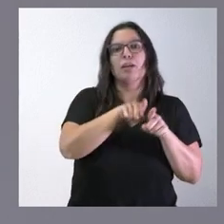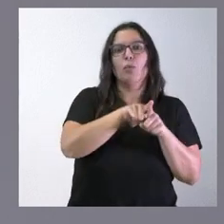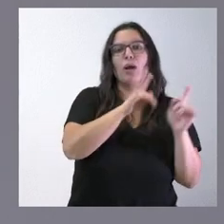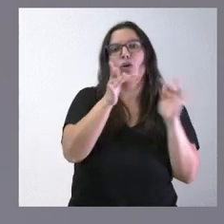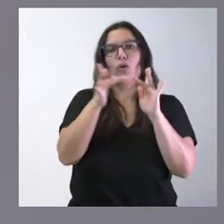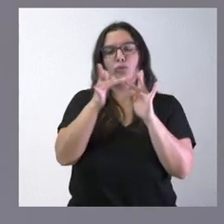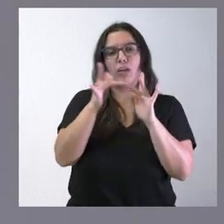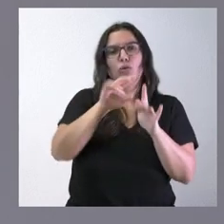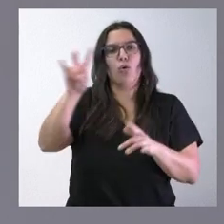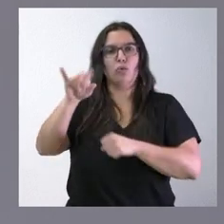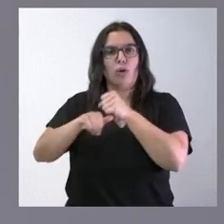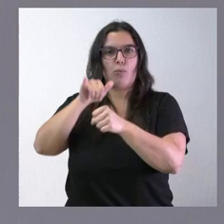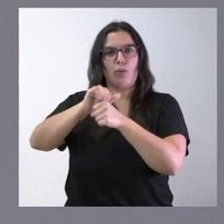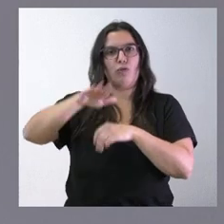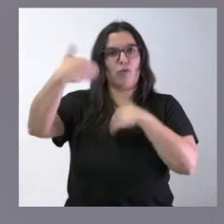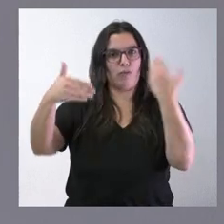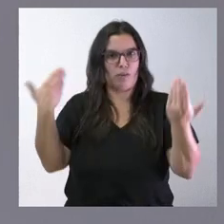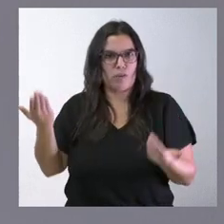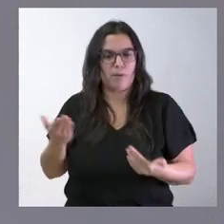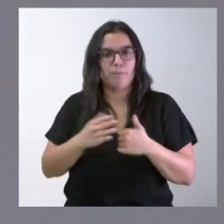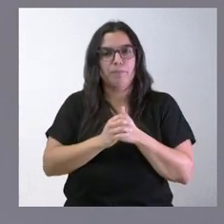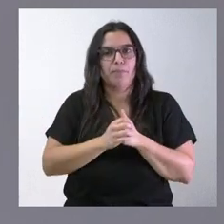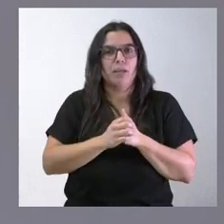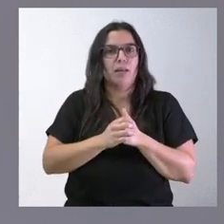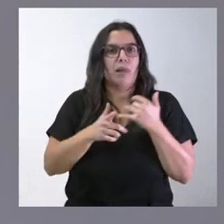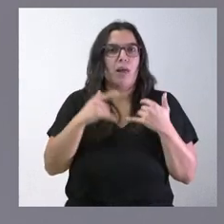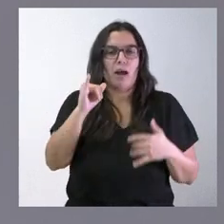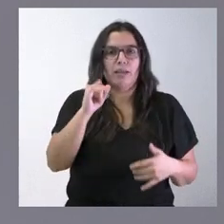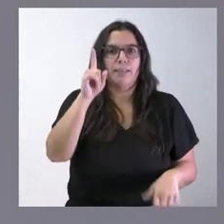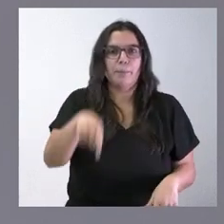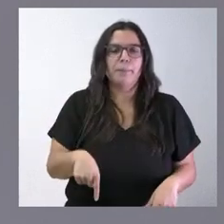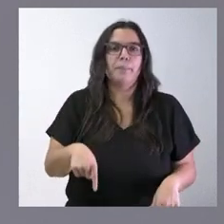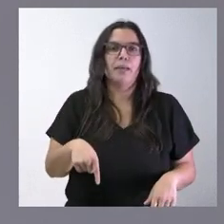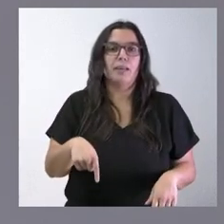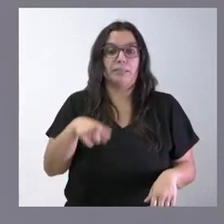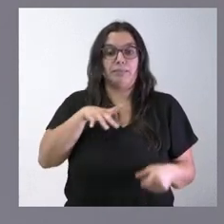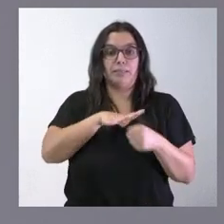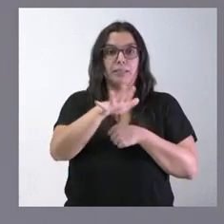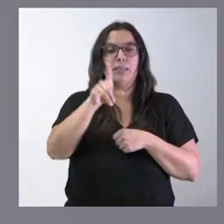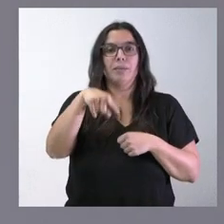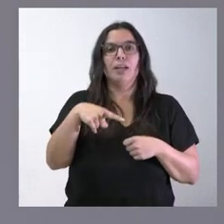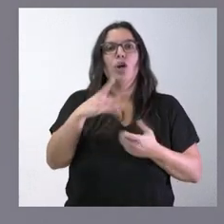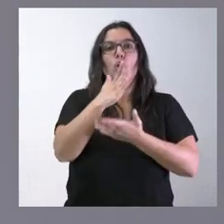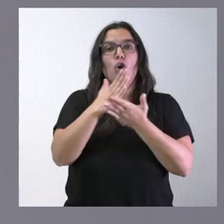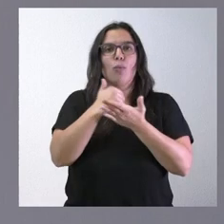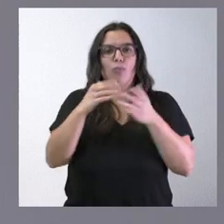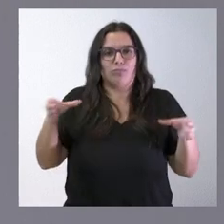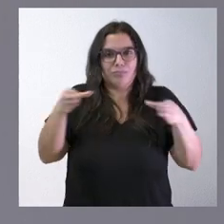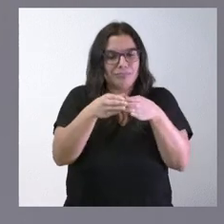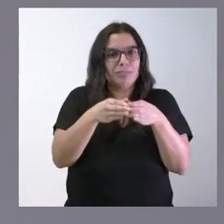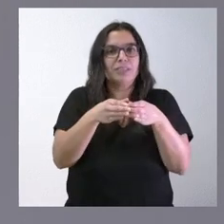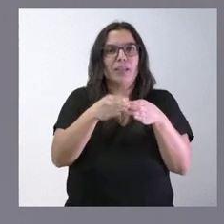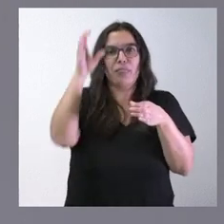fuera de nuestra comunidad autónoma. Tenemos también en este ámbito una comunidad científica y unos centros